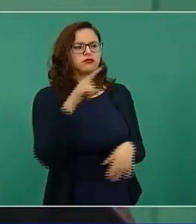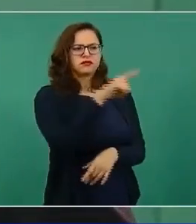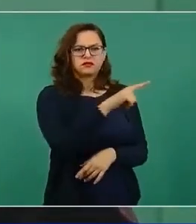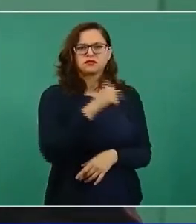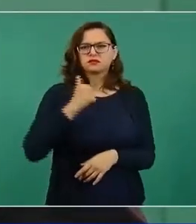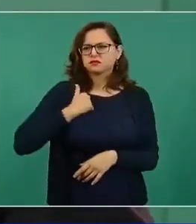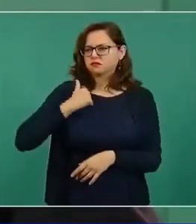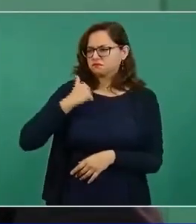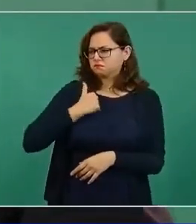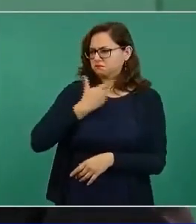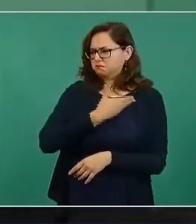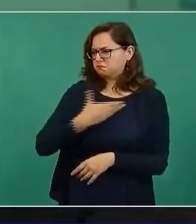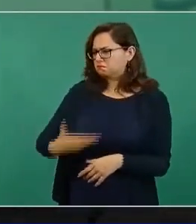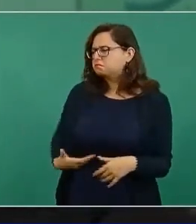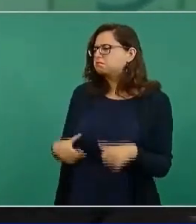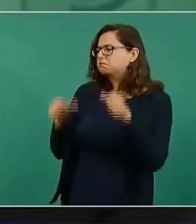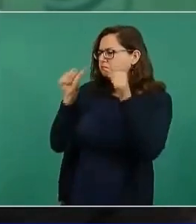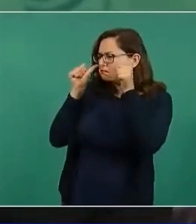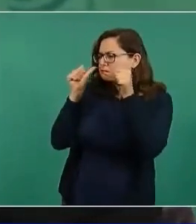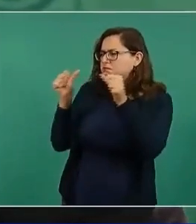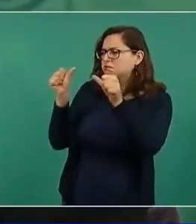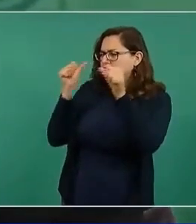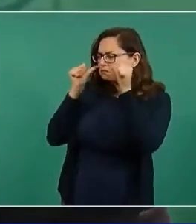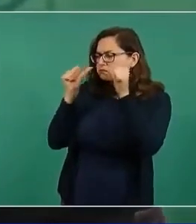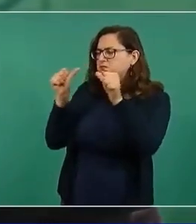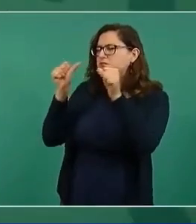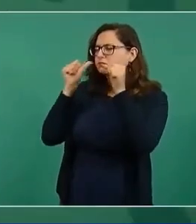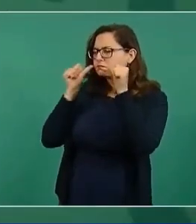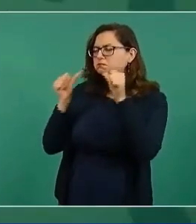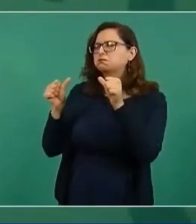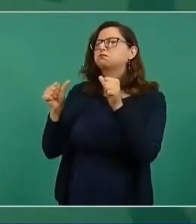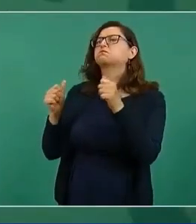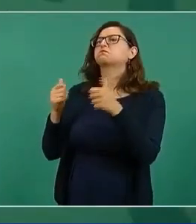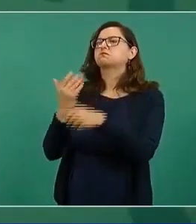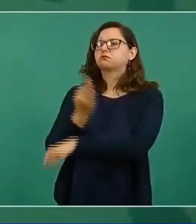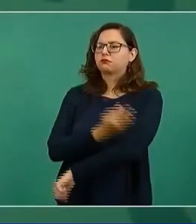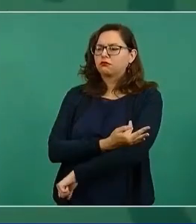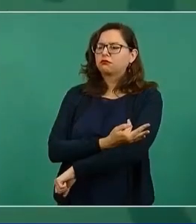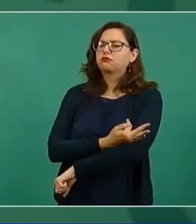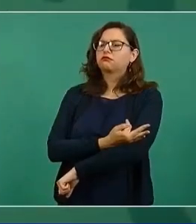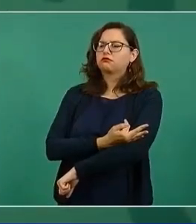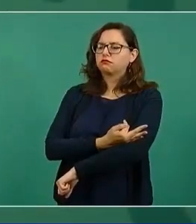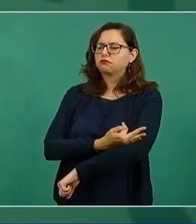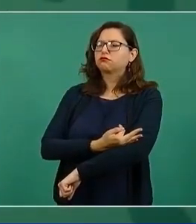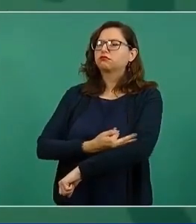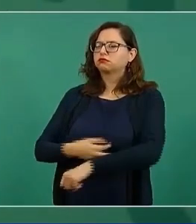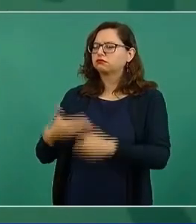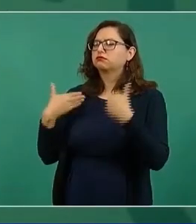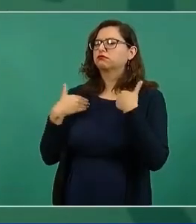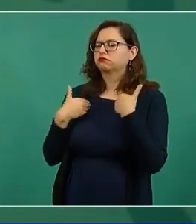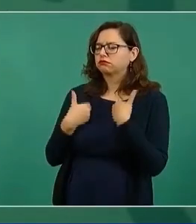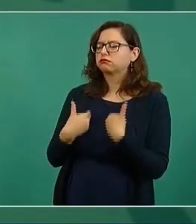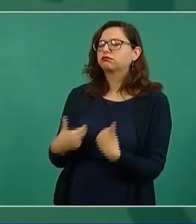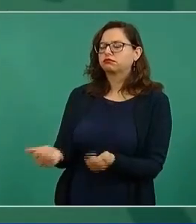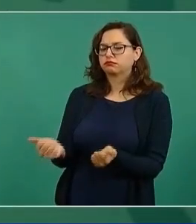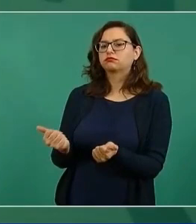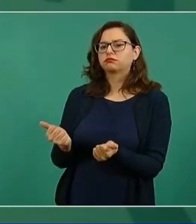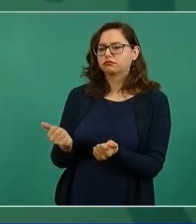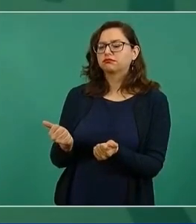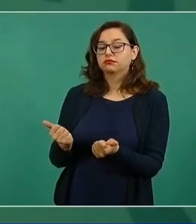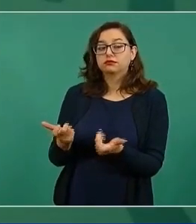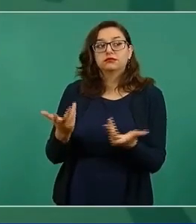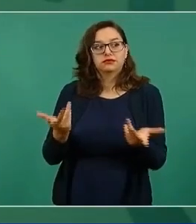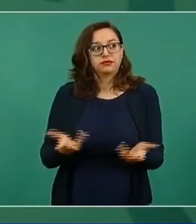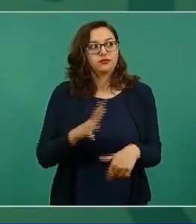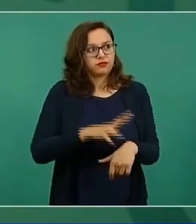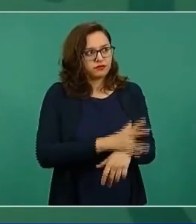que no se prestaran nuestras acciones